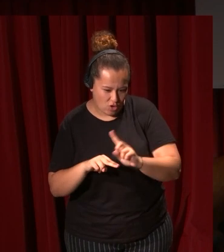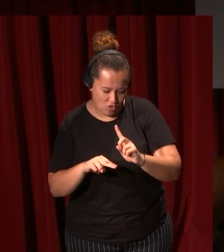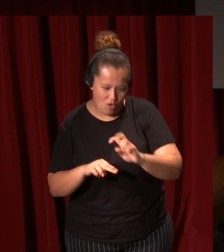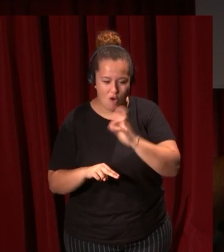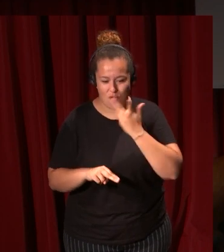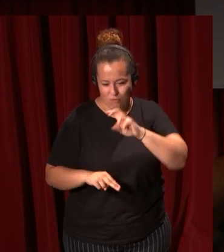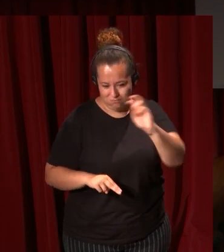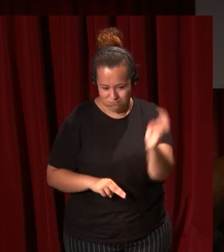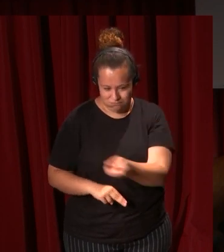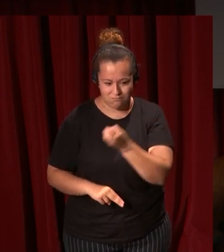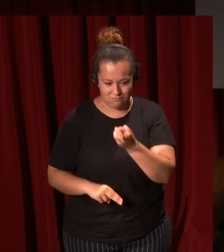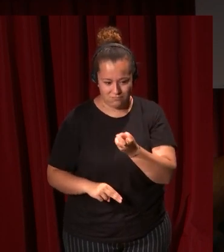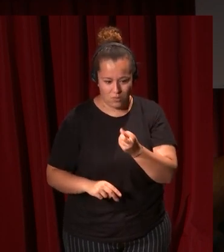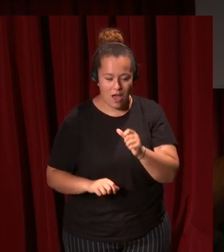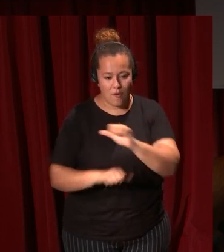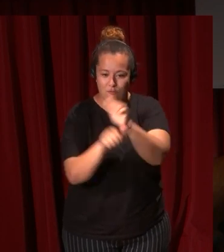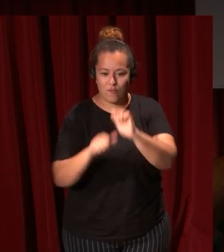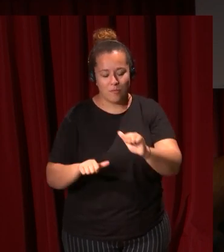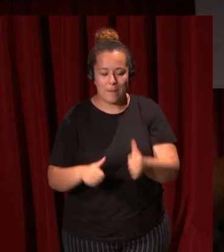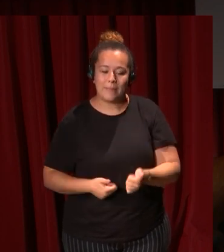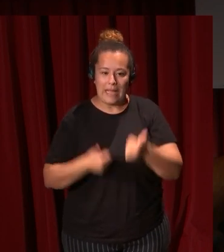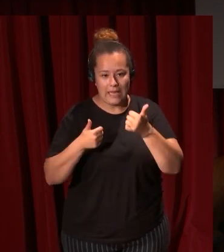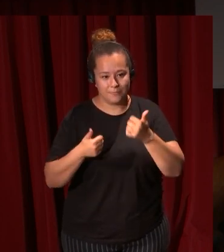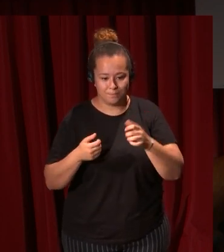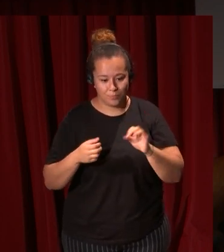forma de presentarse en los momentos más formales